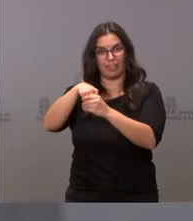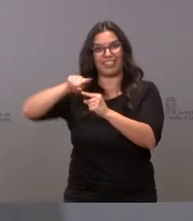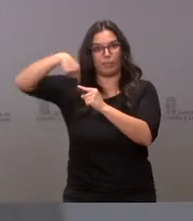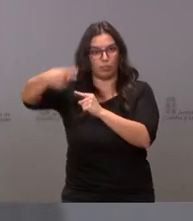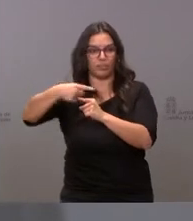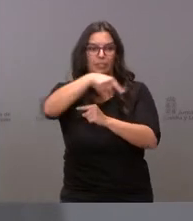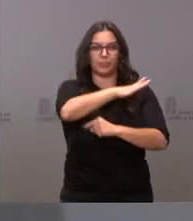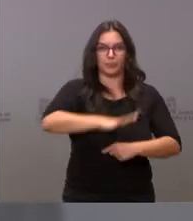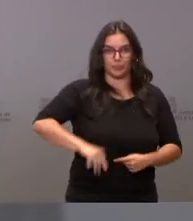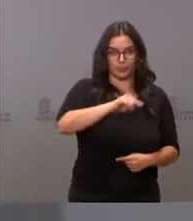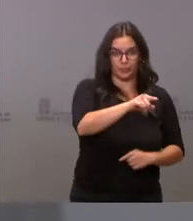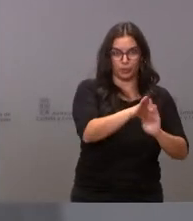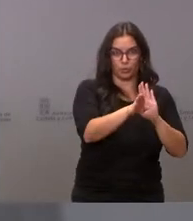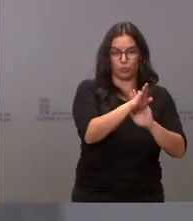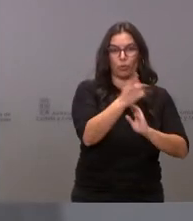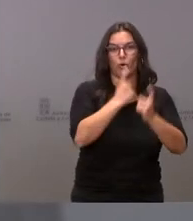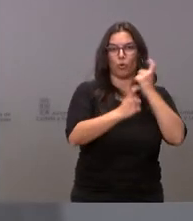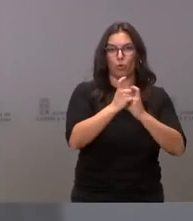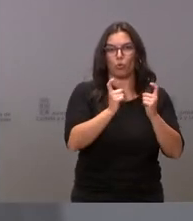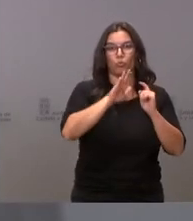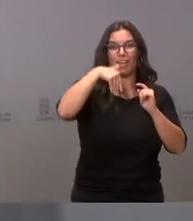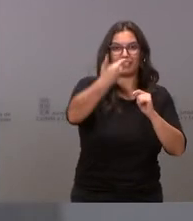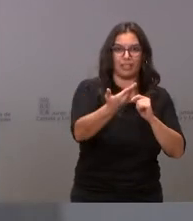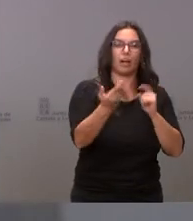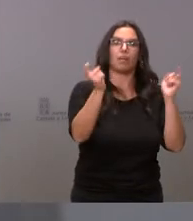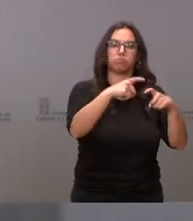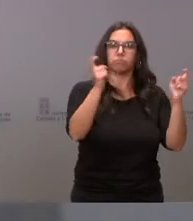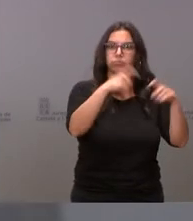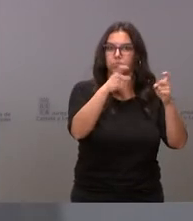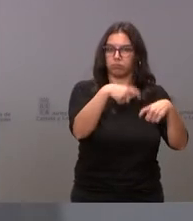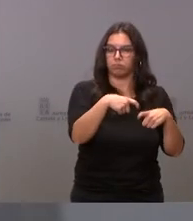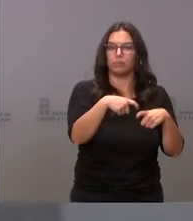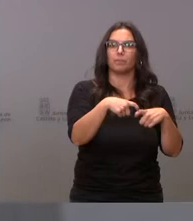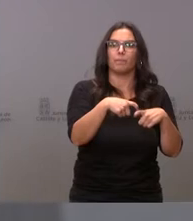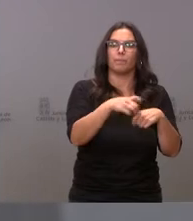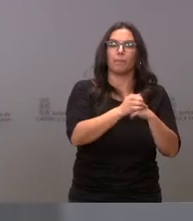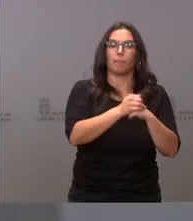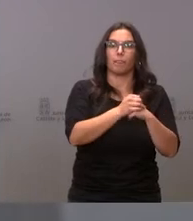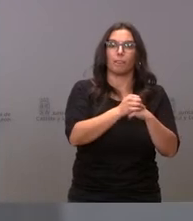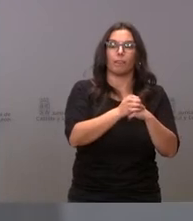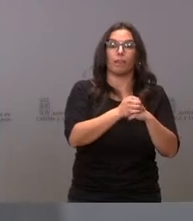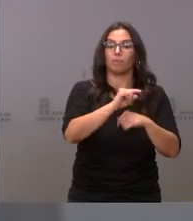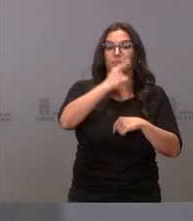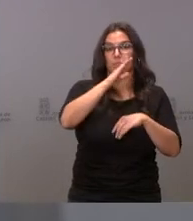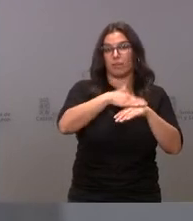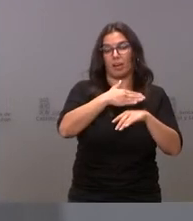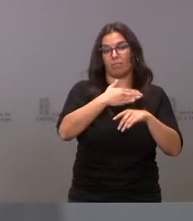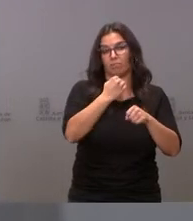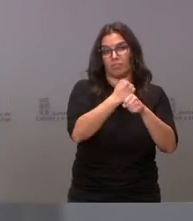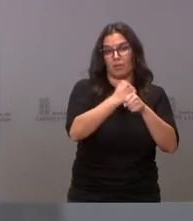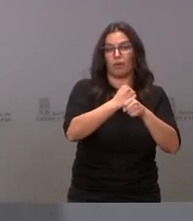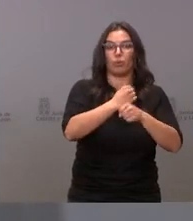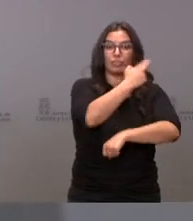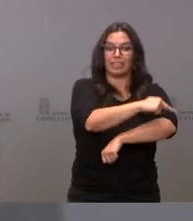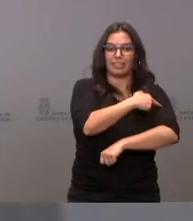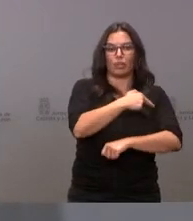esta manera, se garantiza la continuidad de este servicio asistencial, fundamentalmente para el desarrollo de la actividad sanitaria en las